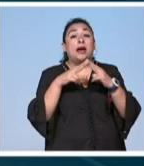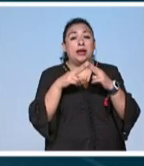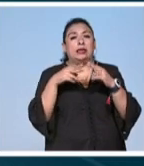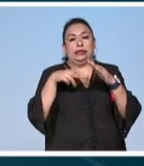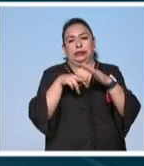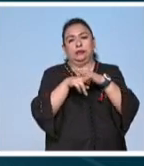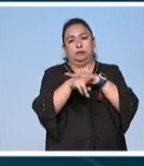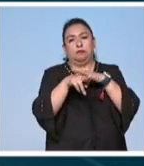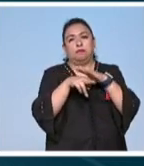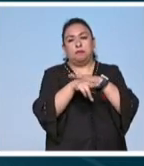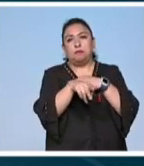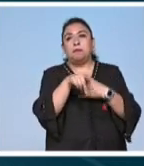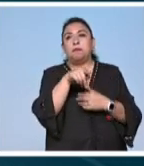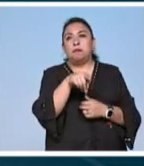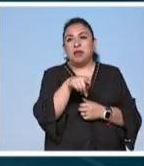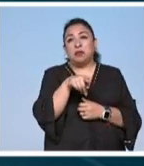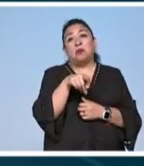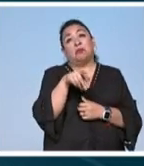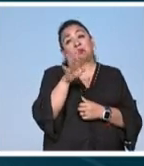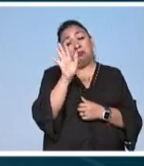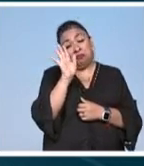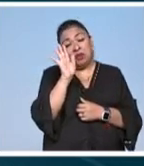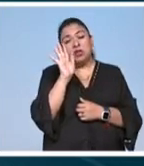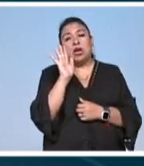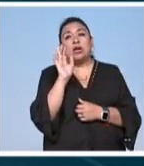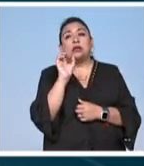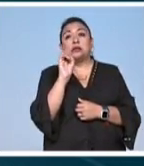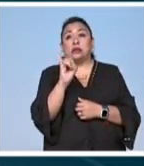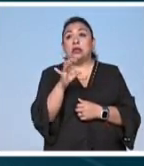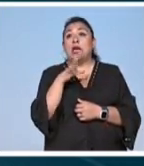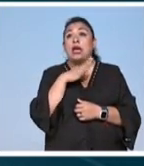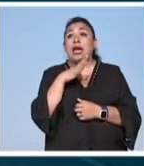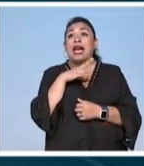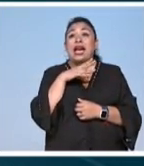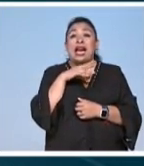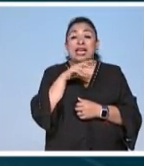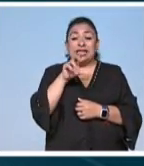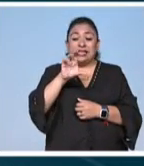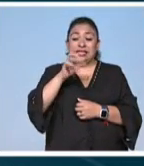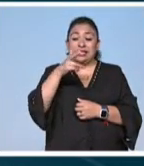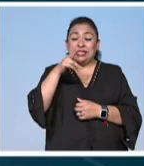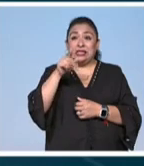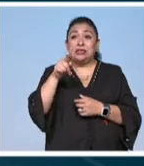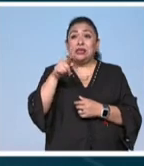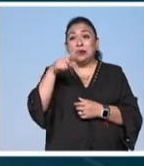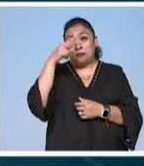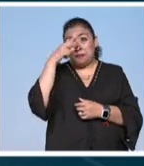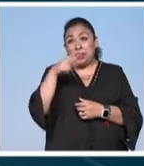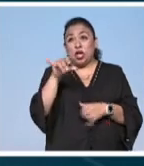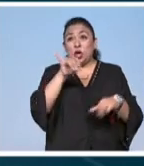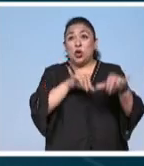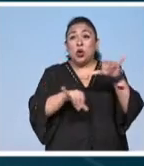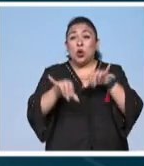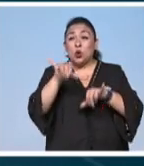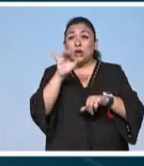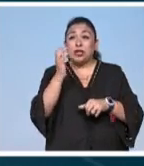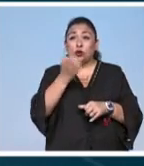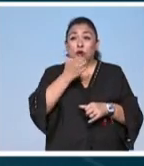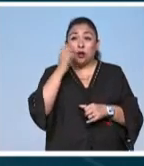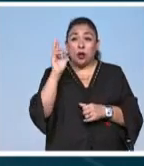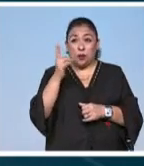metro muy particularmente al parecer bueno ya está confirmado hay una plaga de chinches y en méxico en la facultad de química de la unam